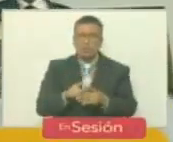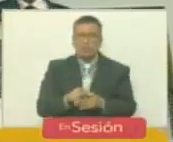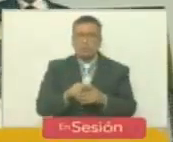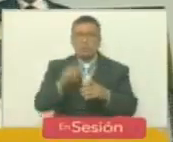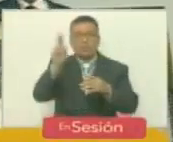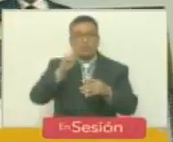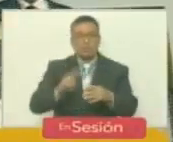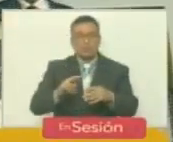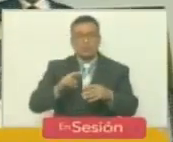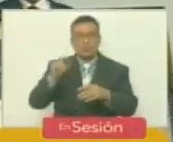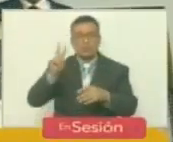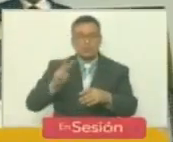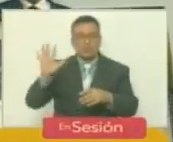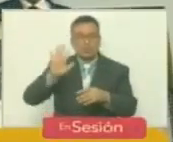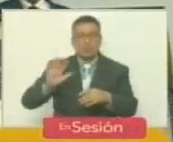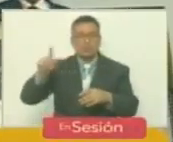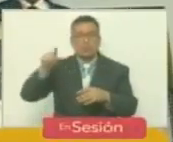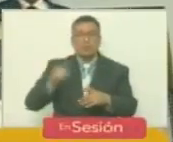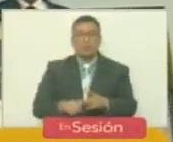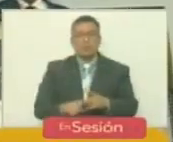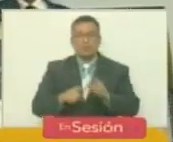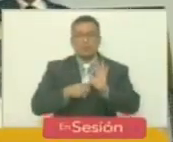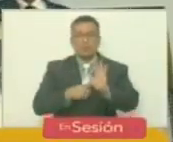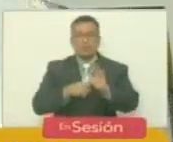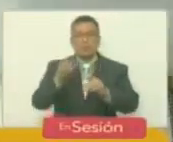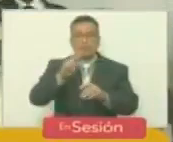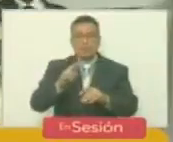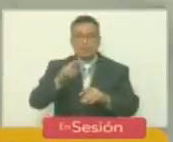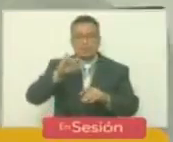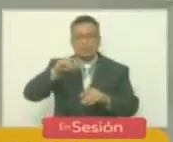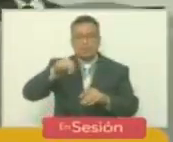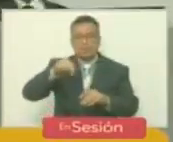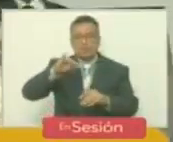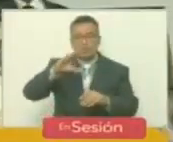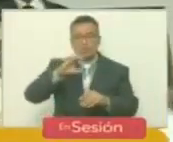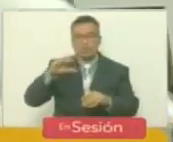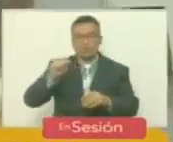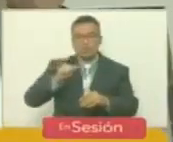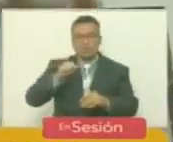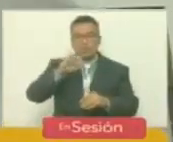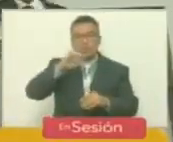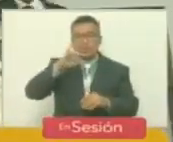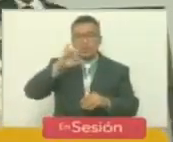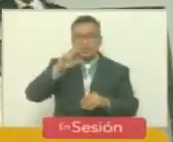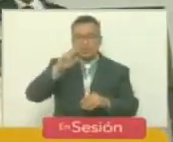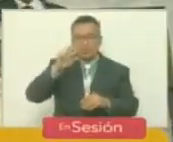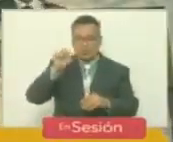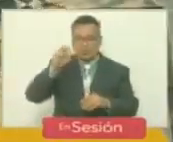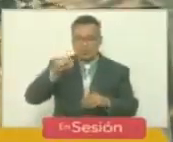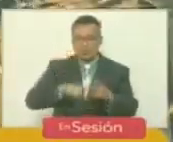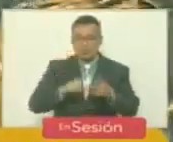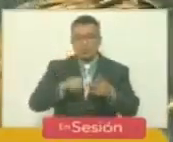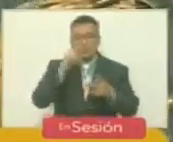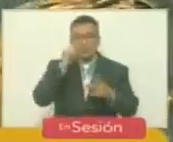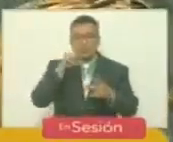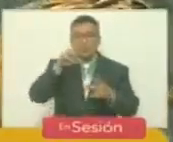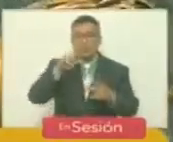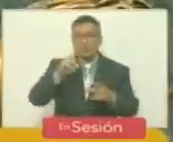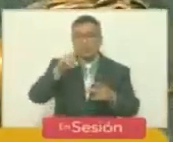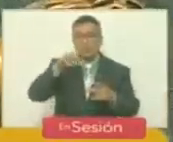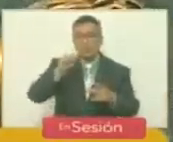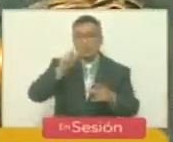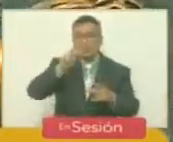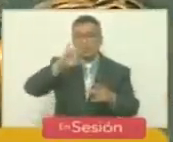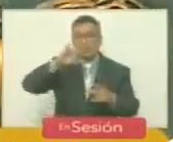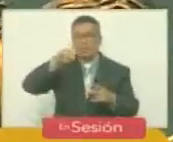la República Bolivariana de Venezuela ante la República Islámica de Irán. Dos, ciudadano David Nieves